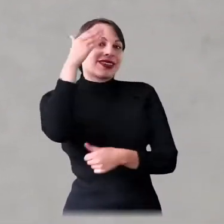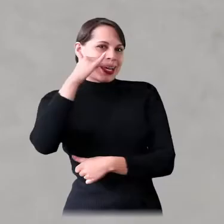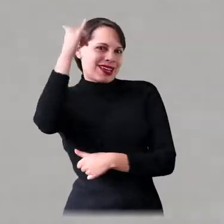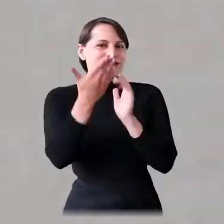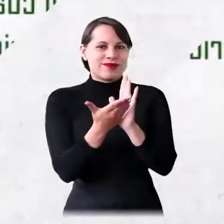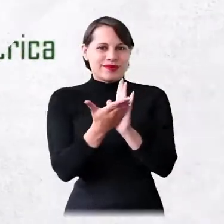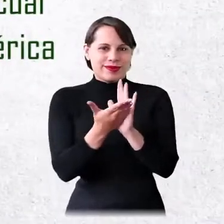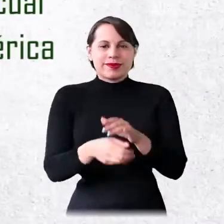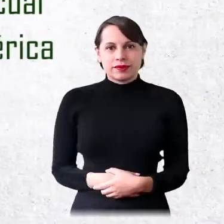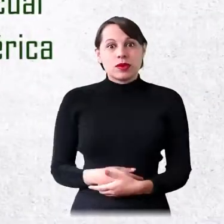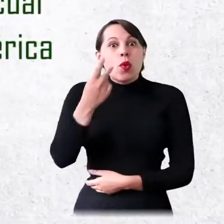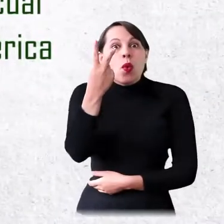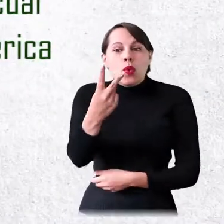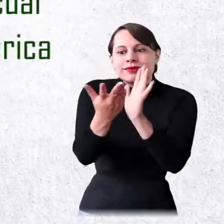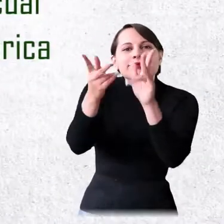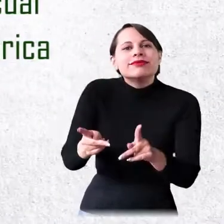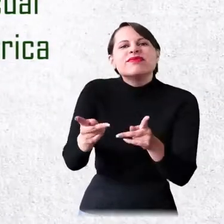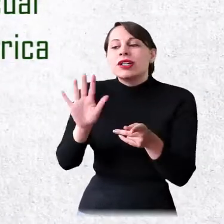académico.